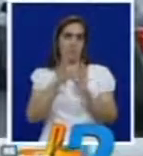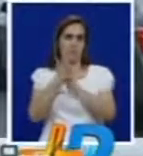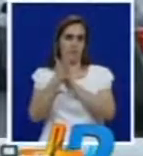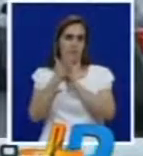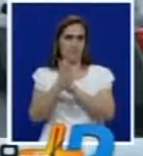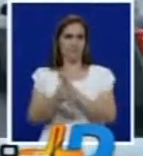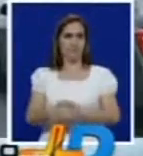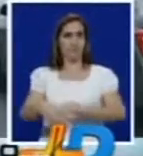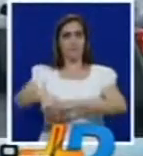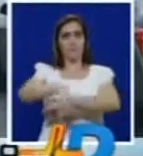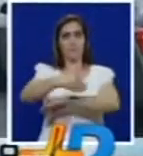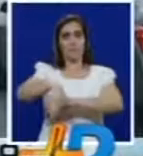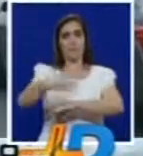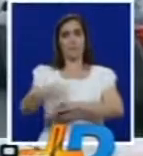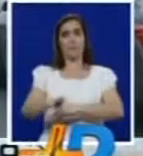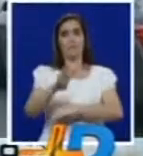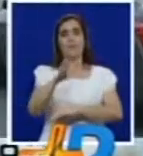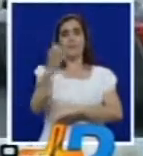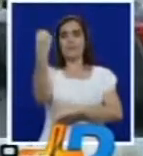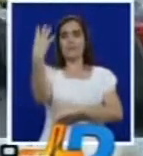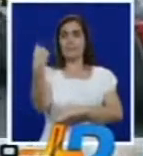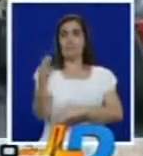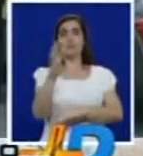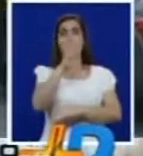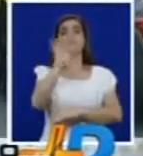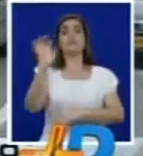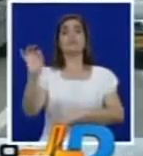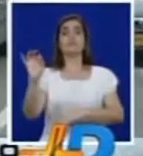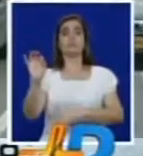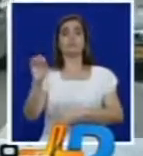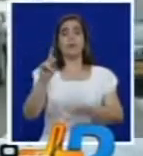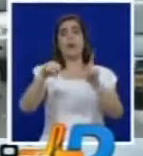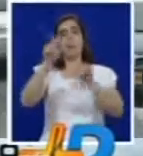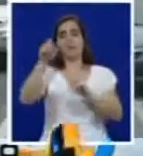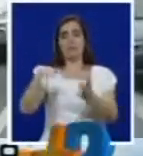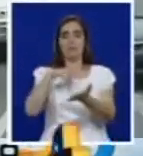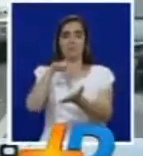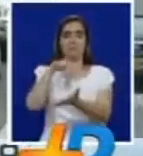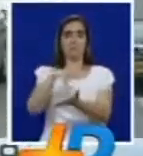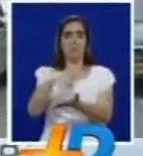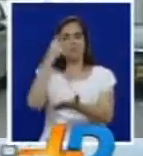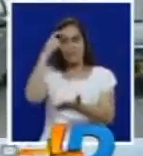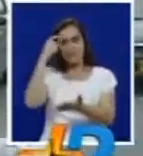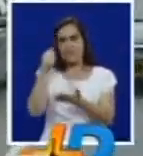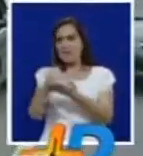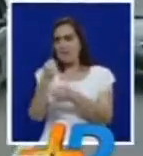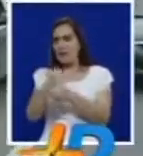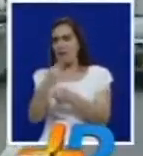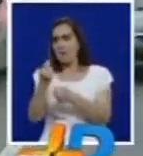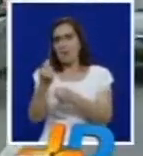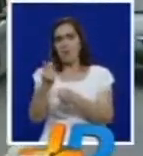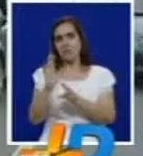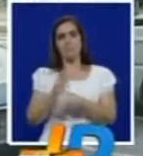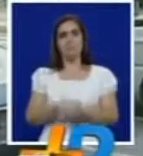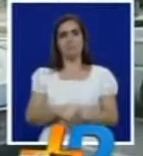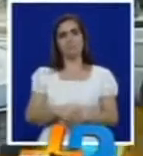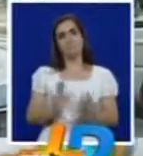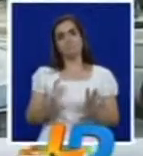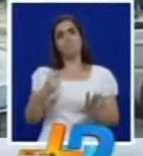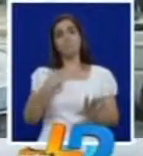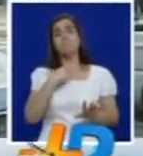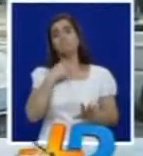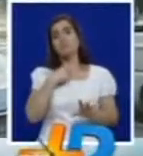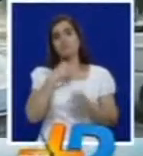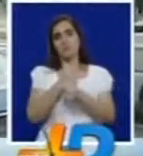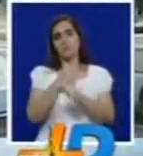en Cali hay 400 semáforos en ellos mucha gente encuentra el rebusque sobre todo los jóvenes la verdad por eso lo que más me